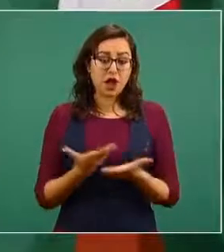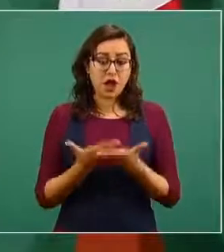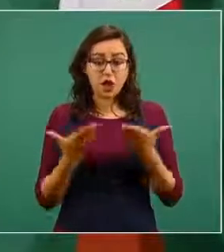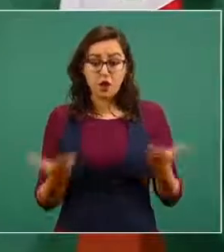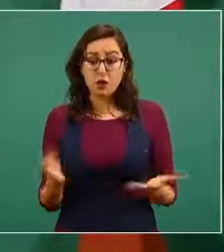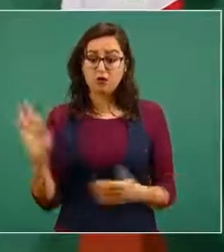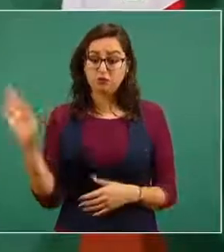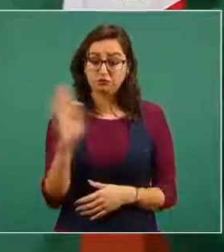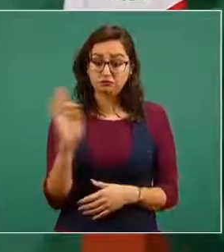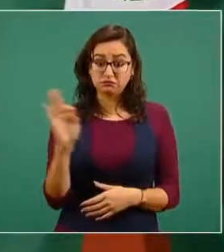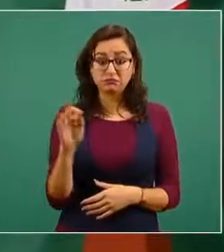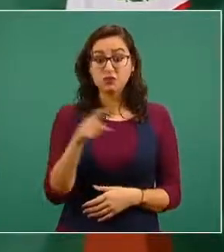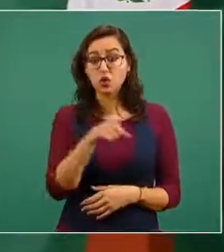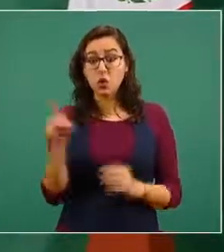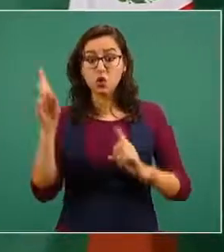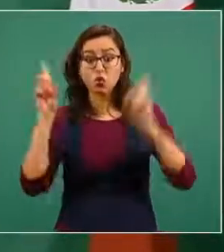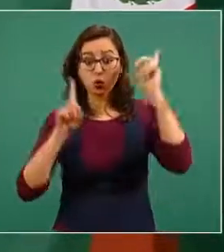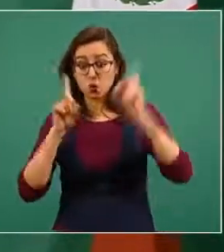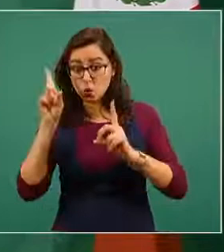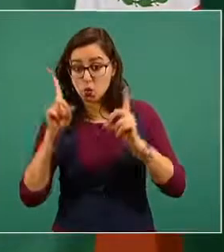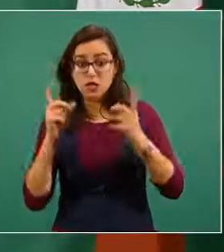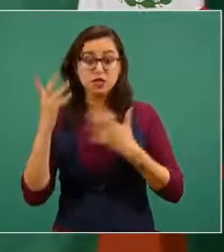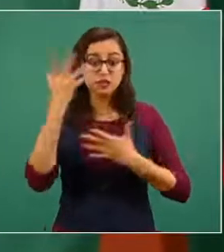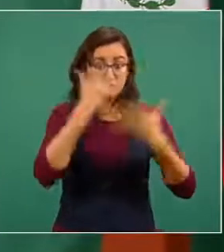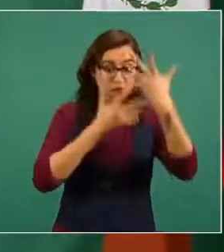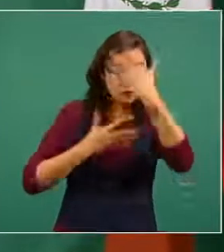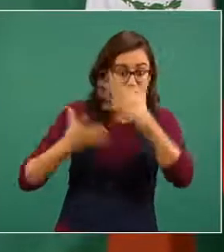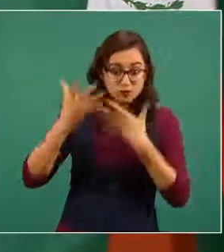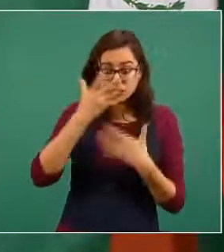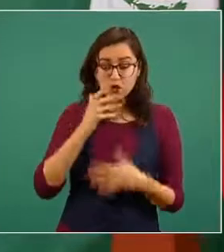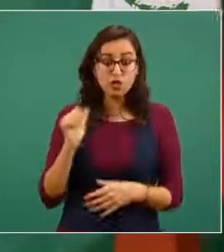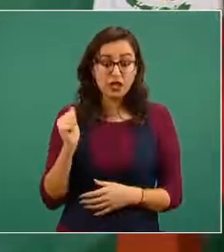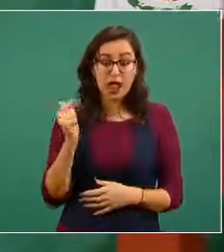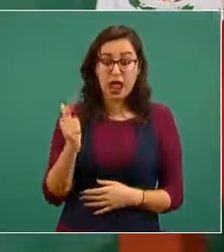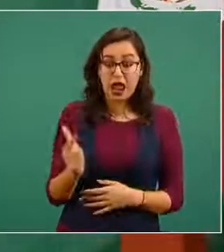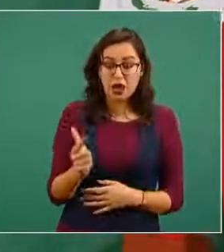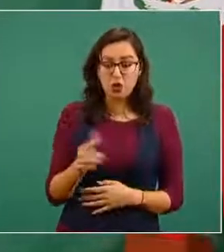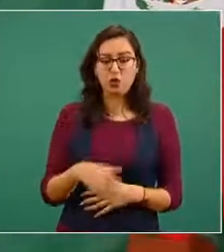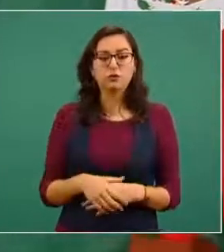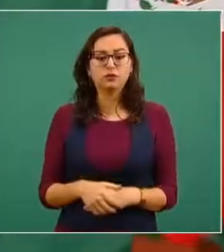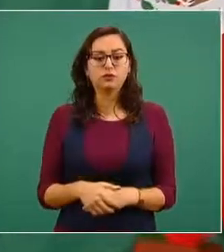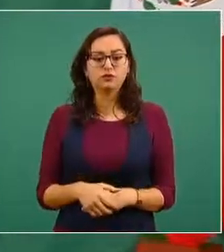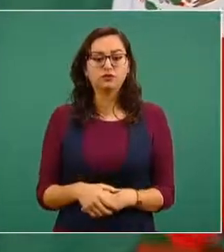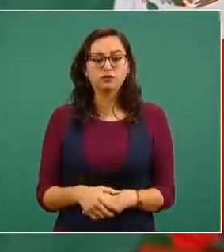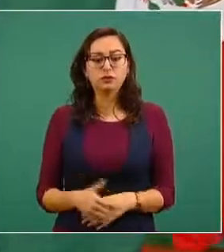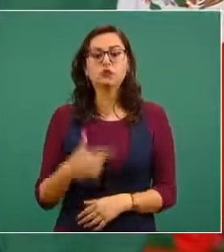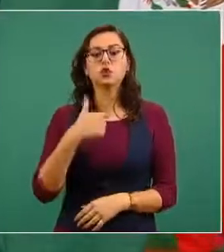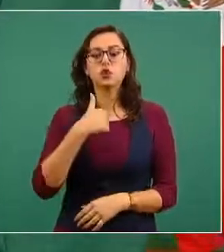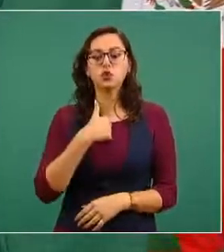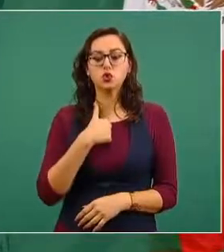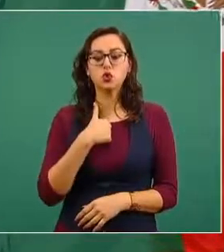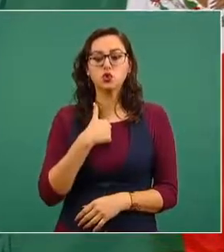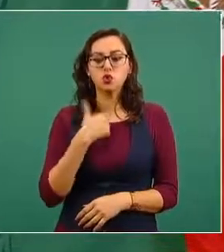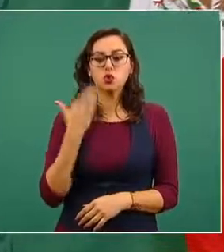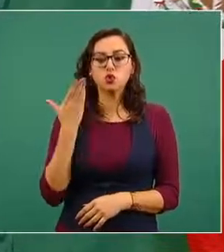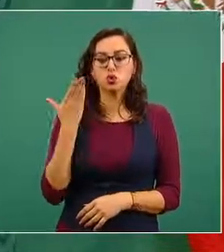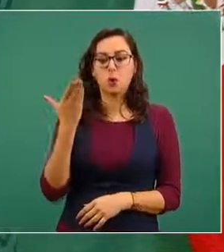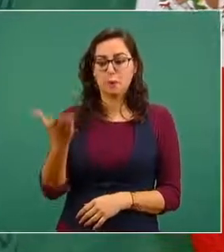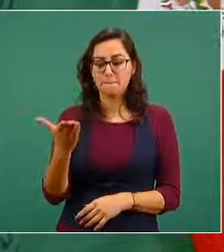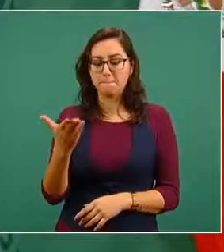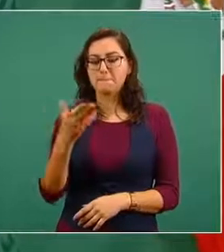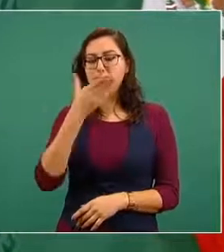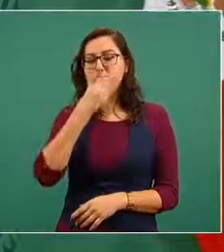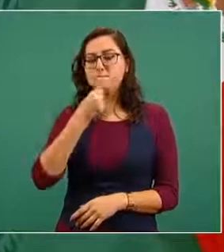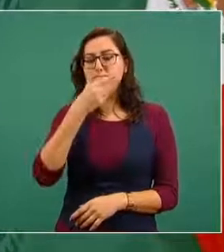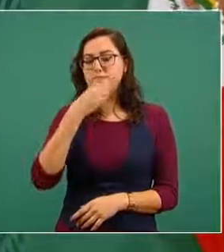malos entendidos, le he pedido a Marcelo Ebrard, secretario de